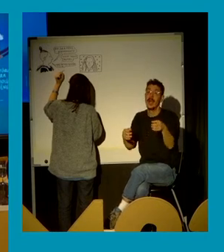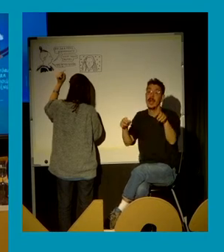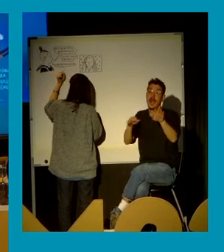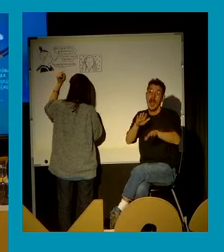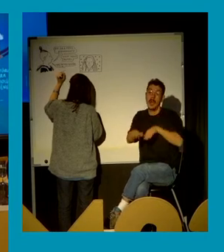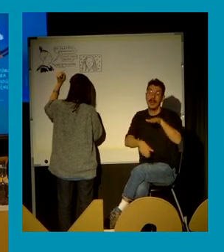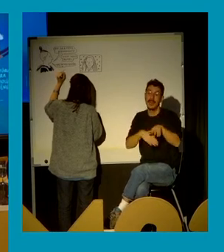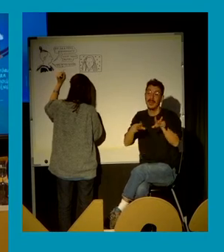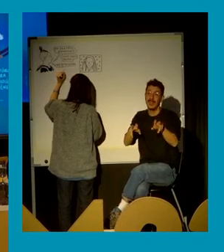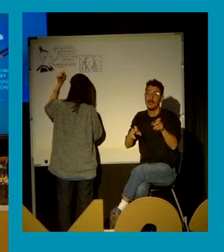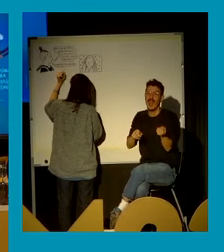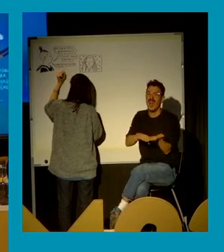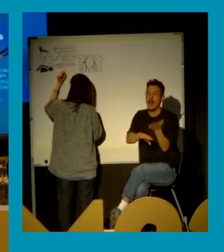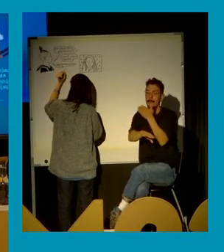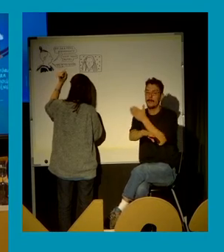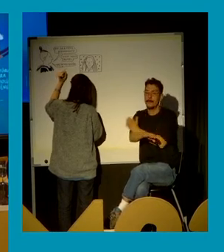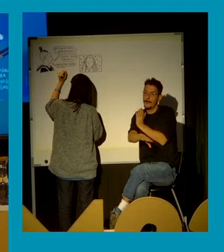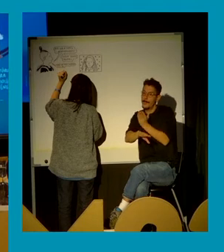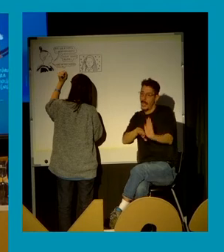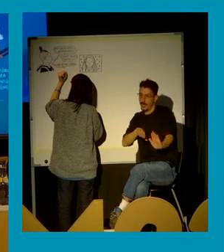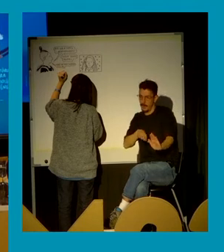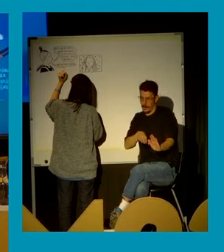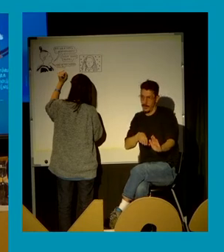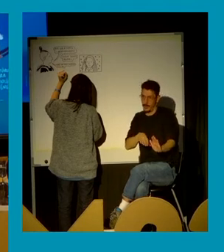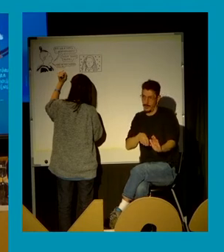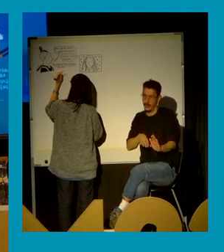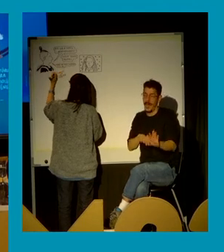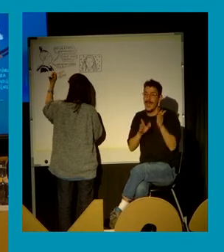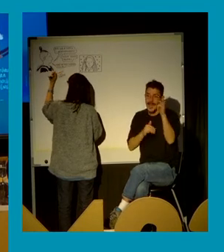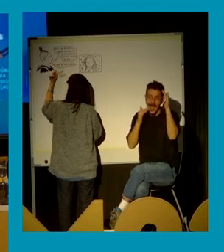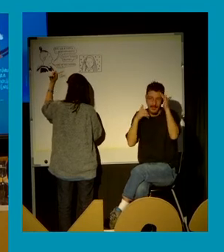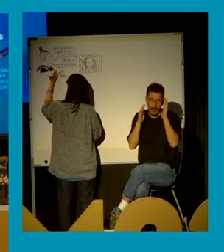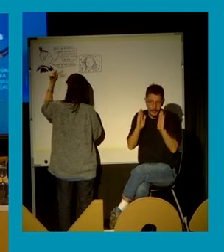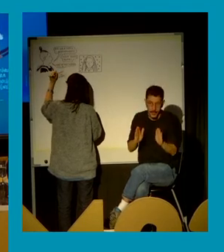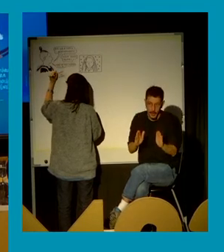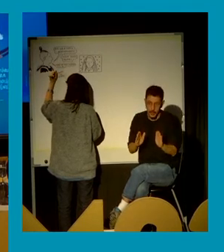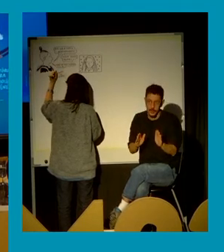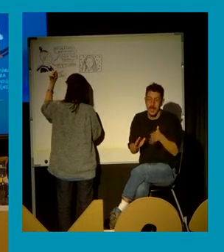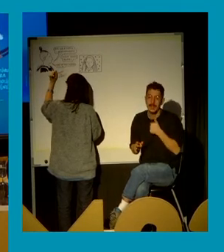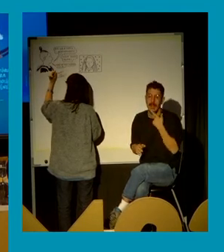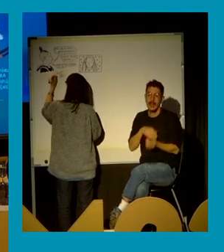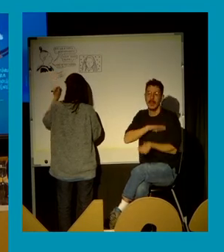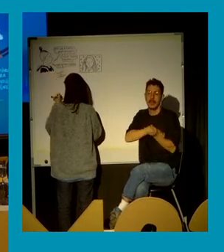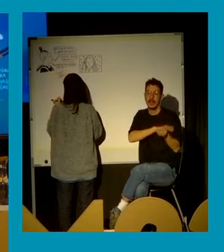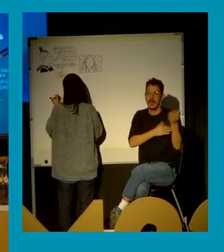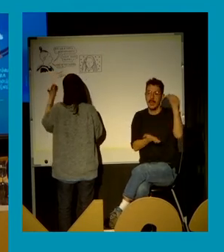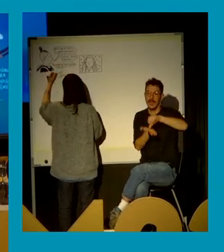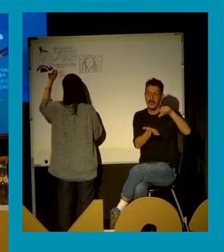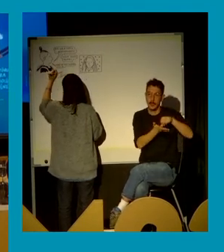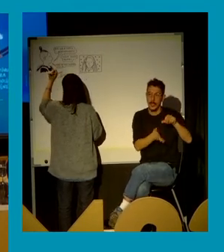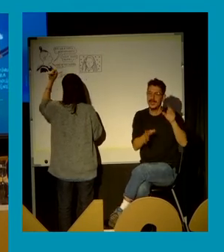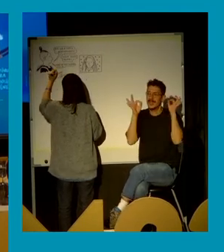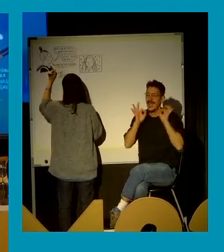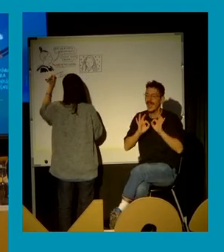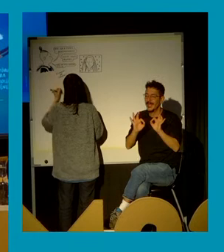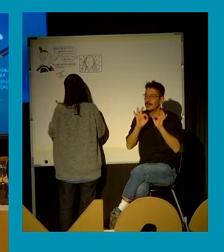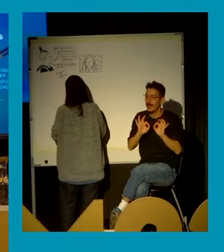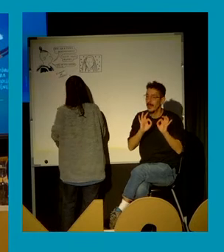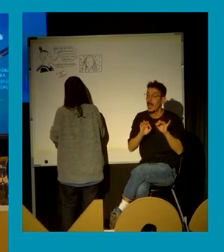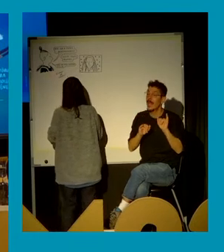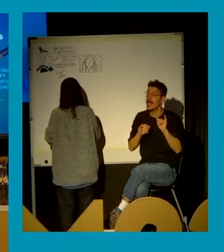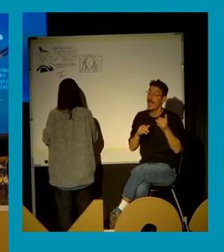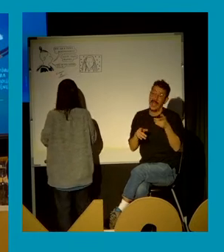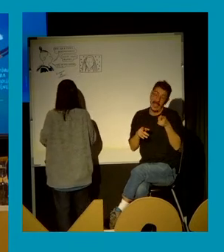lo que es la prevención y la atención, creando centros de atención especializados y, por lo tanto, creando, además, mucha formación